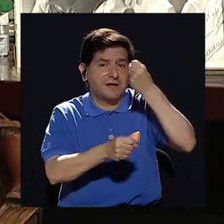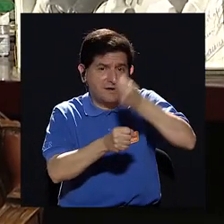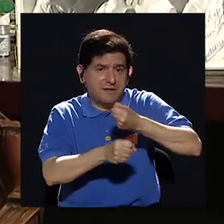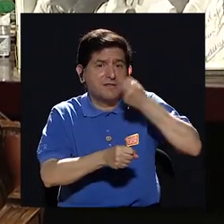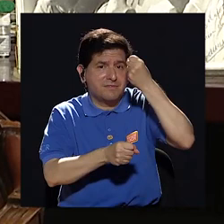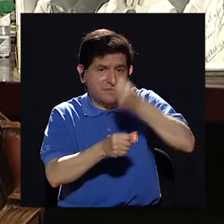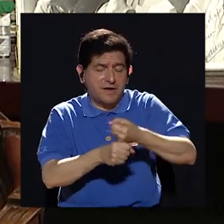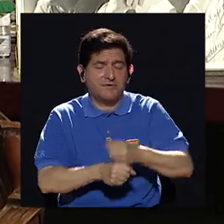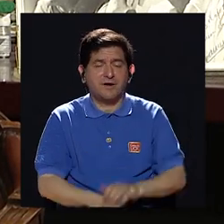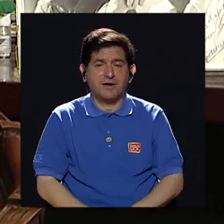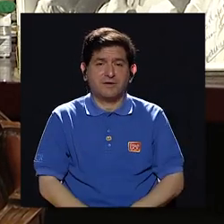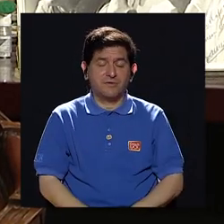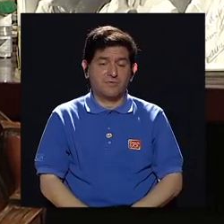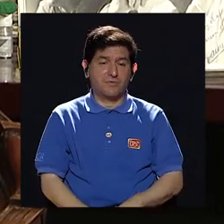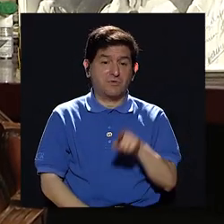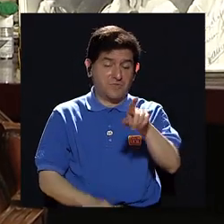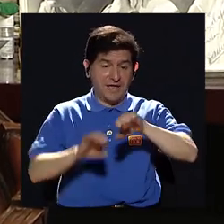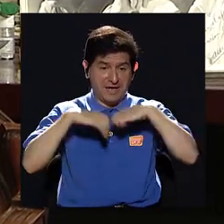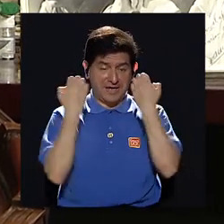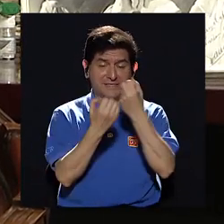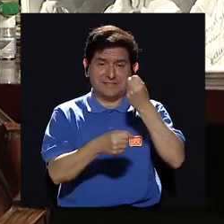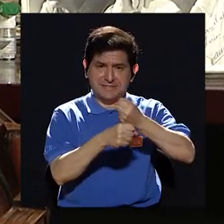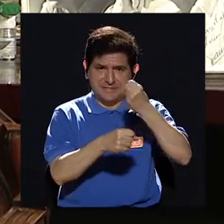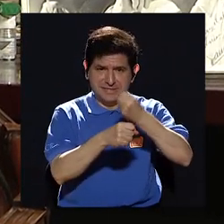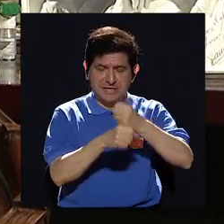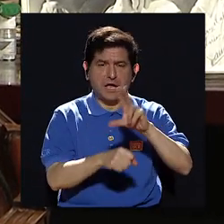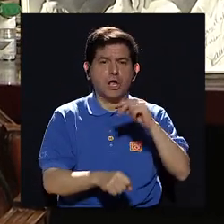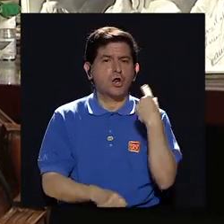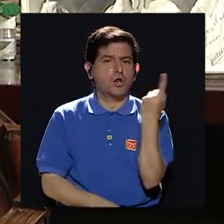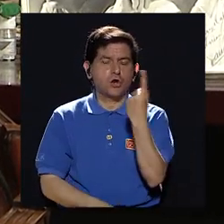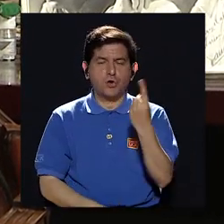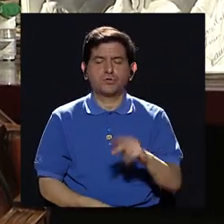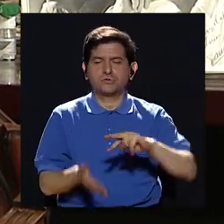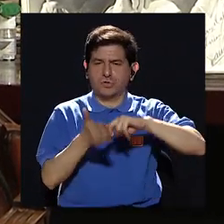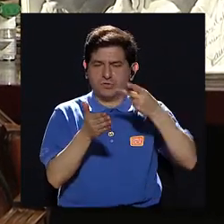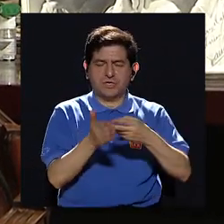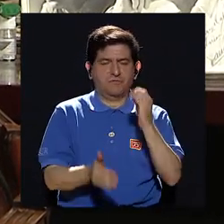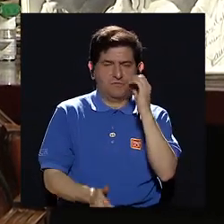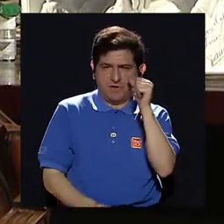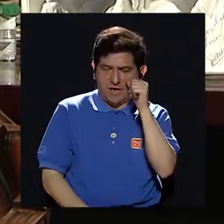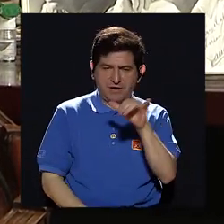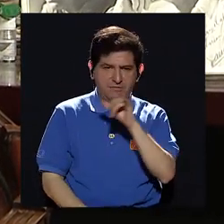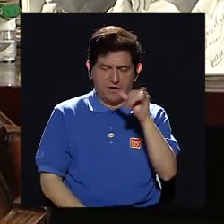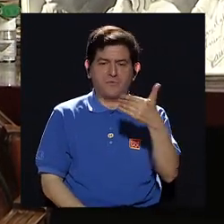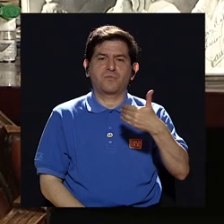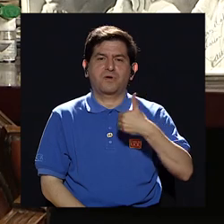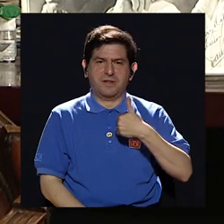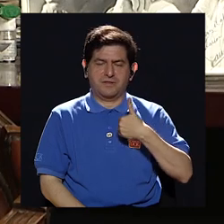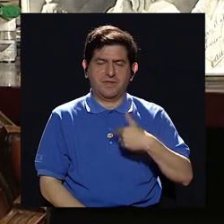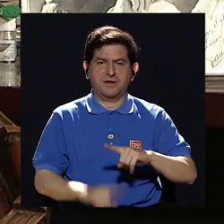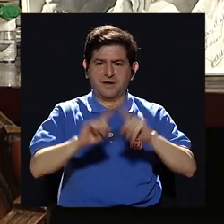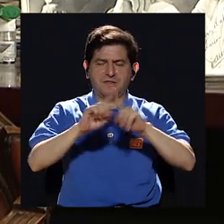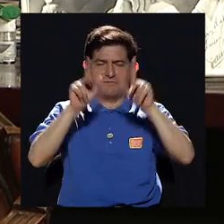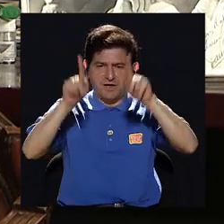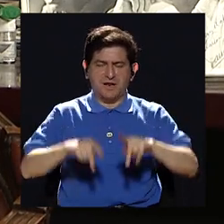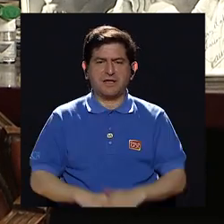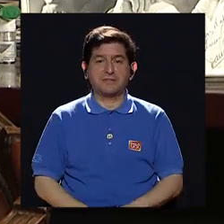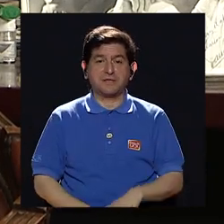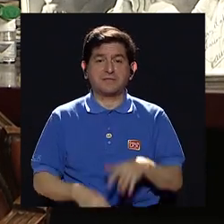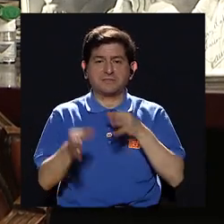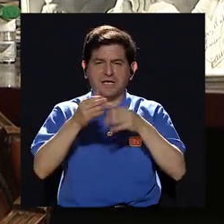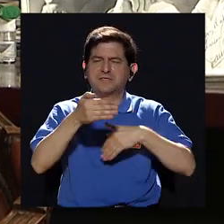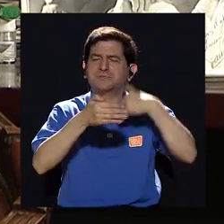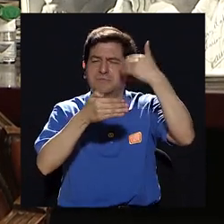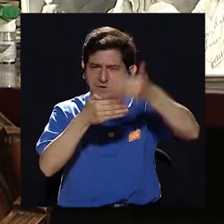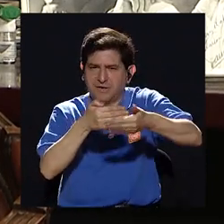de este equipo de trabajo que no solamente lo componía don Oscar sino también tenía un equipo más amplio que ahora ya nos